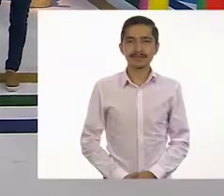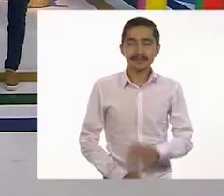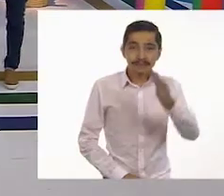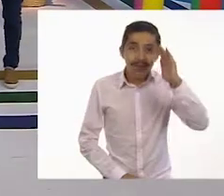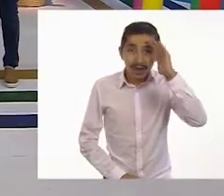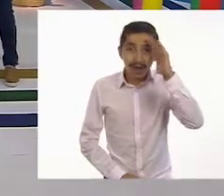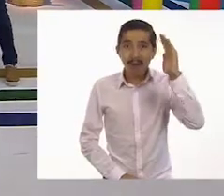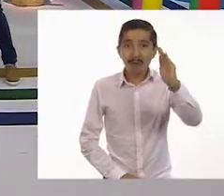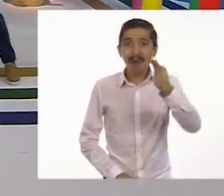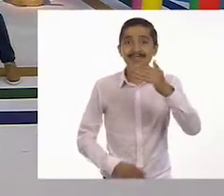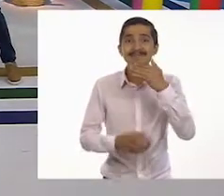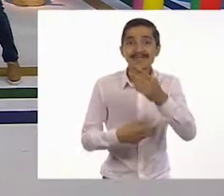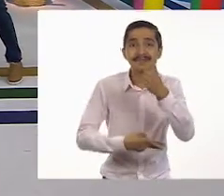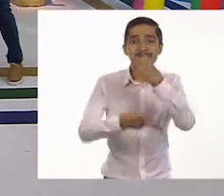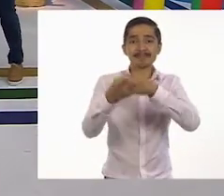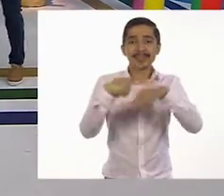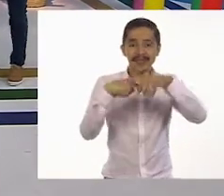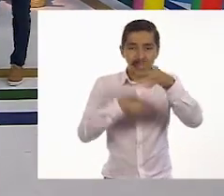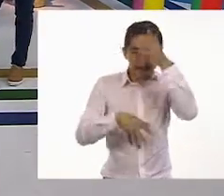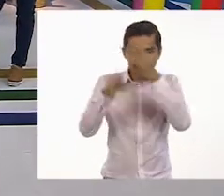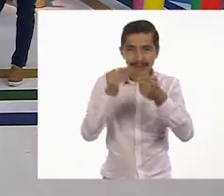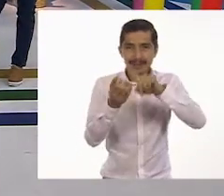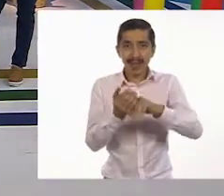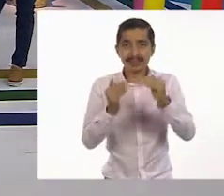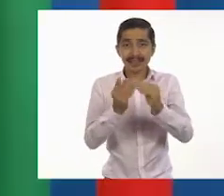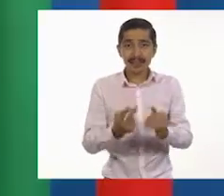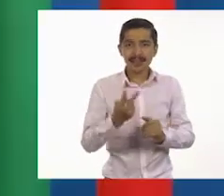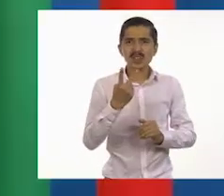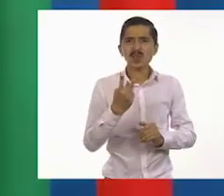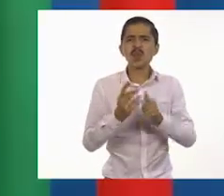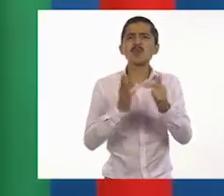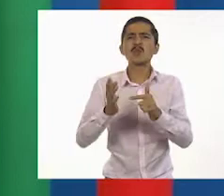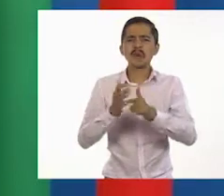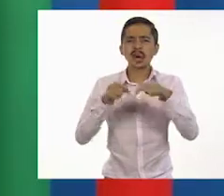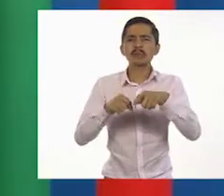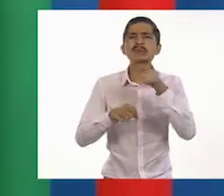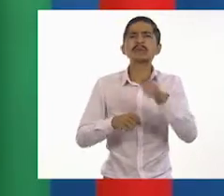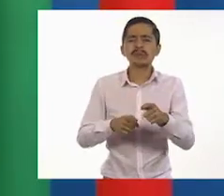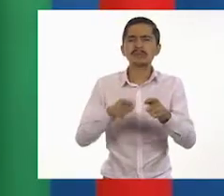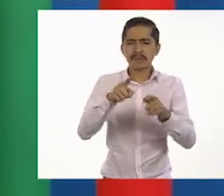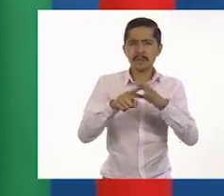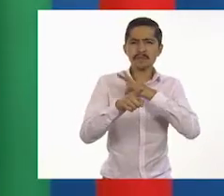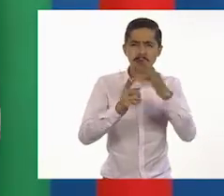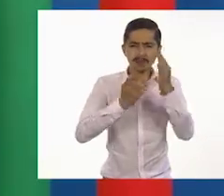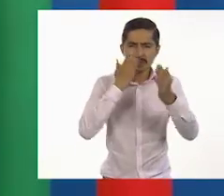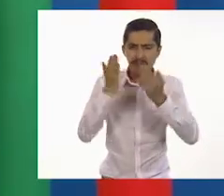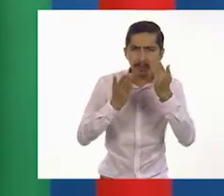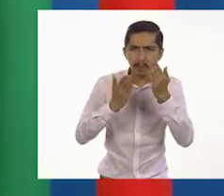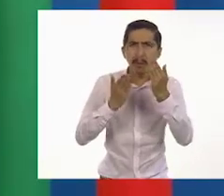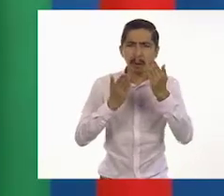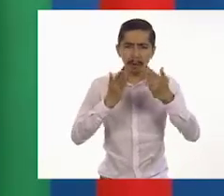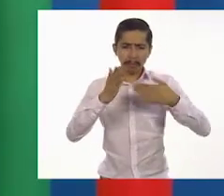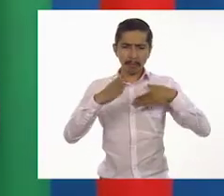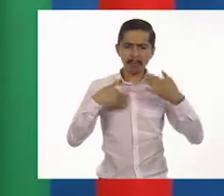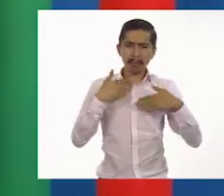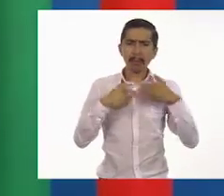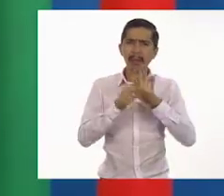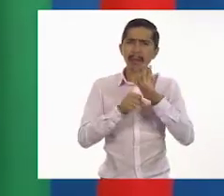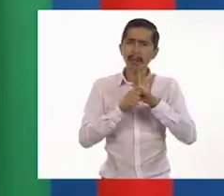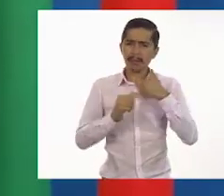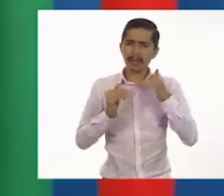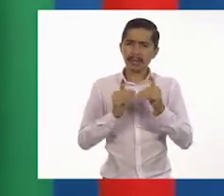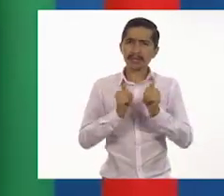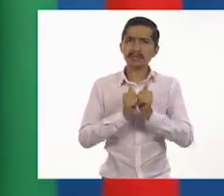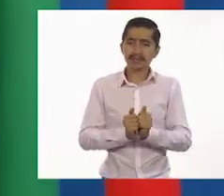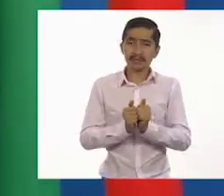¡Hola! Les damos la bienvenida a Aprende en Casa 2, un espacio en el que vamos a poder estudiar y divertirnos desde nuestros hogares.